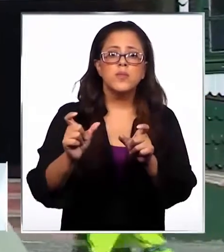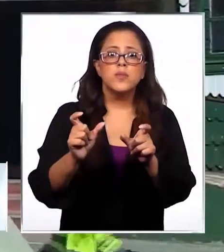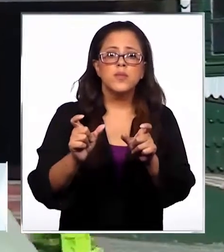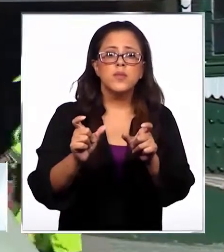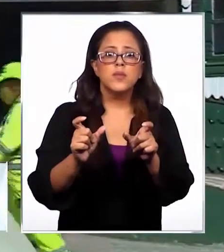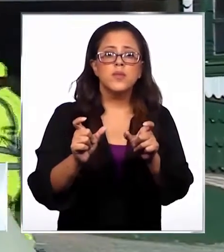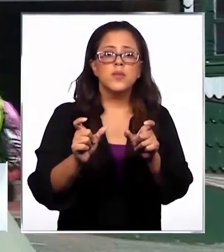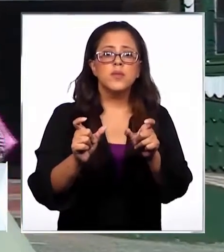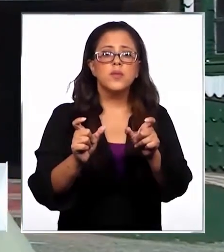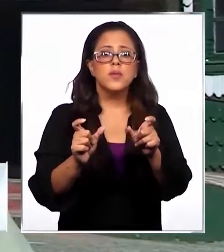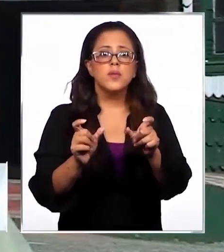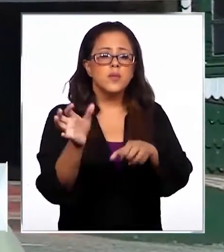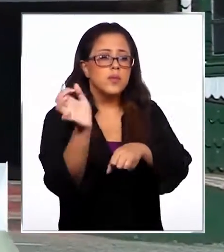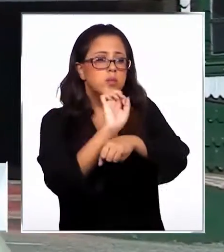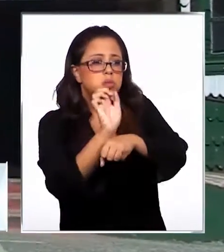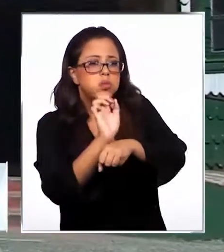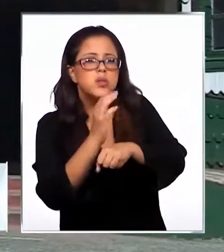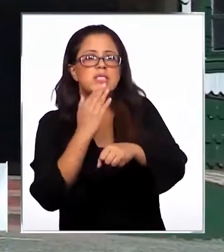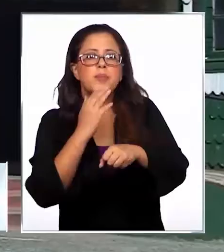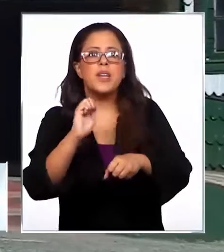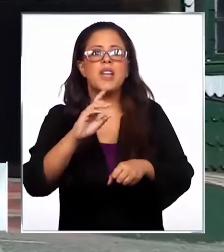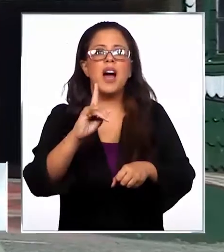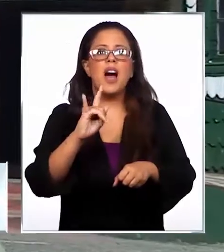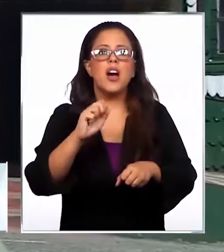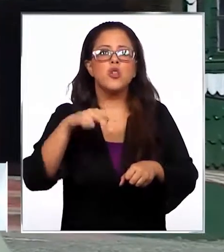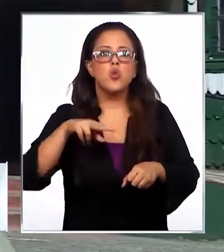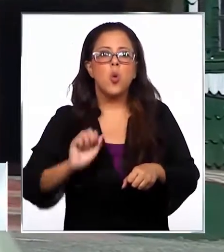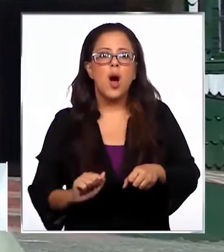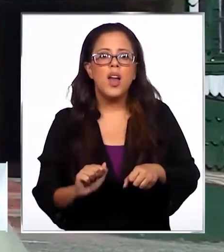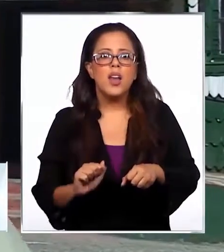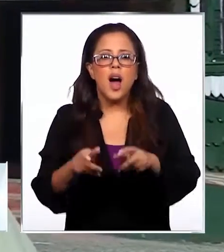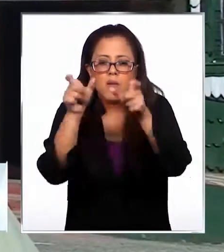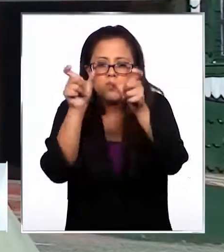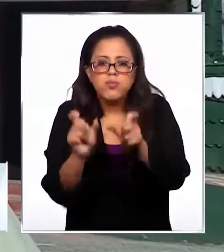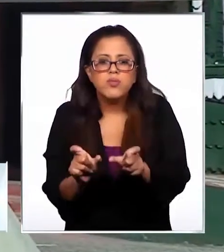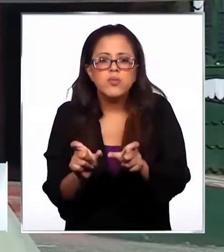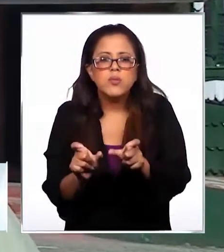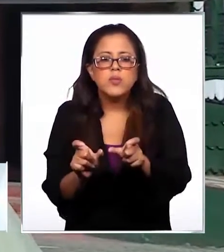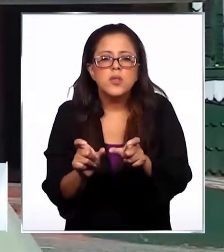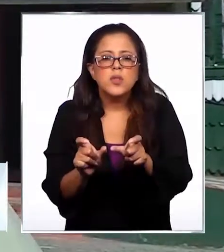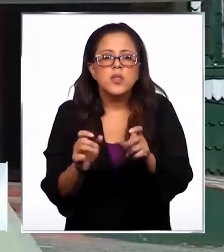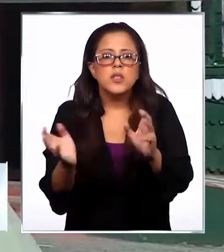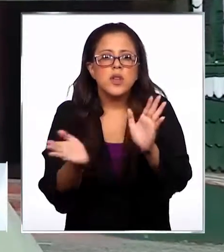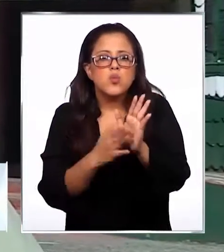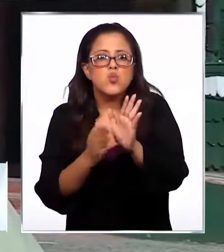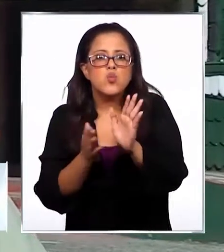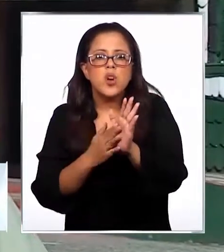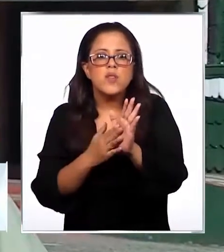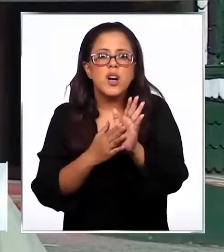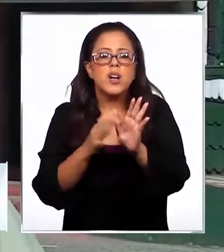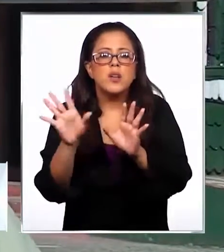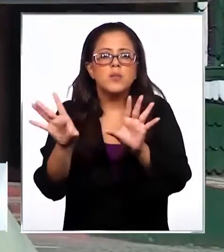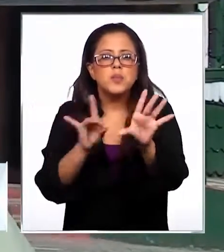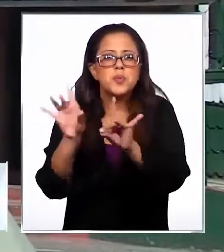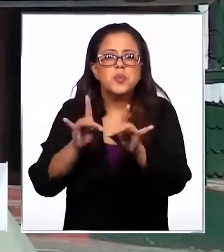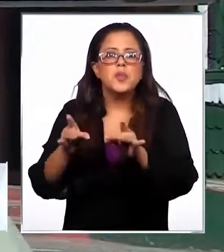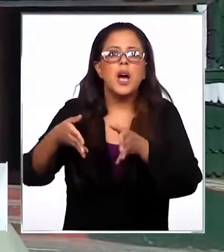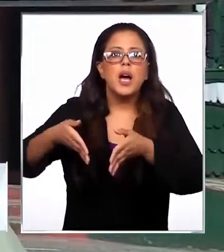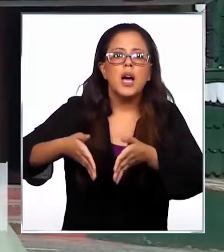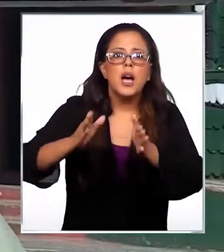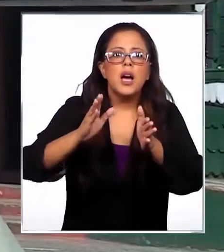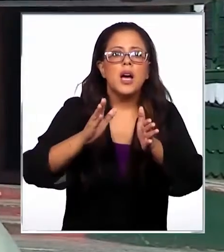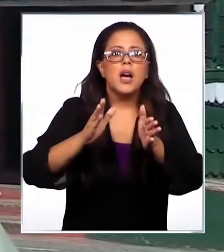móviles y también las aduanas fijas que ya la comuna Ancud ha podido verificar en los sectores de Camino a Lechagua